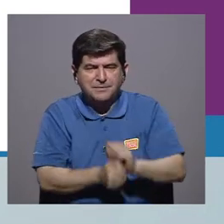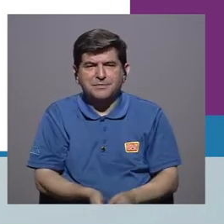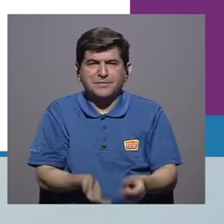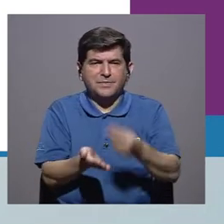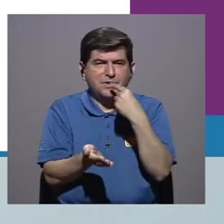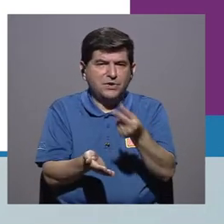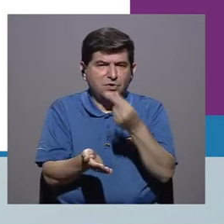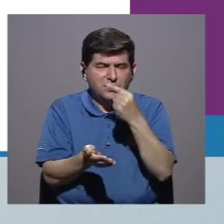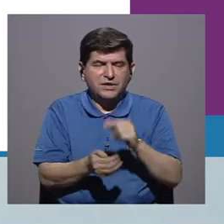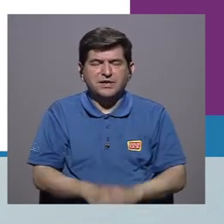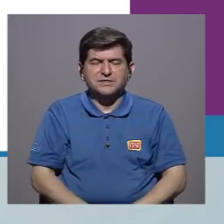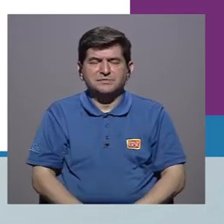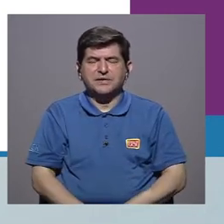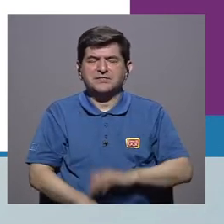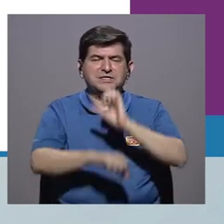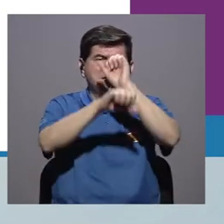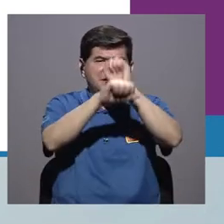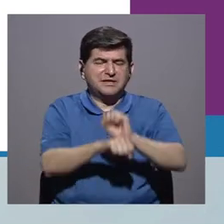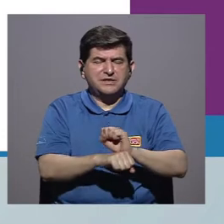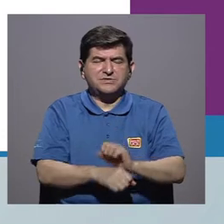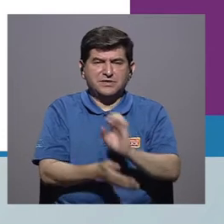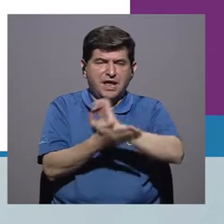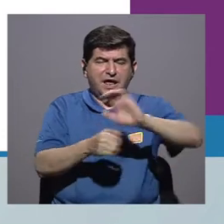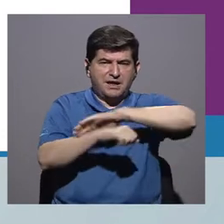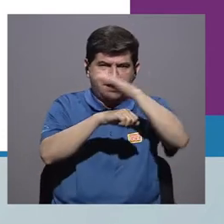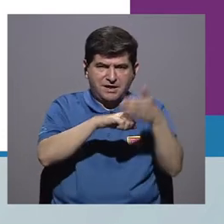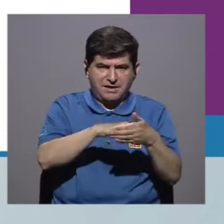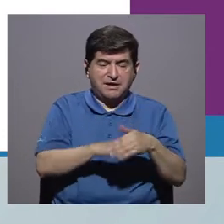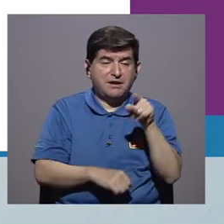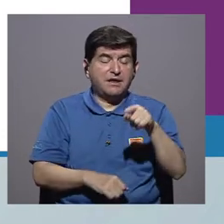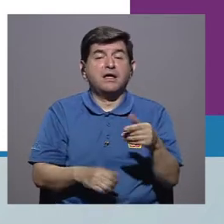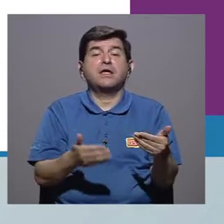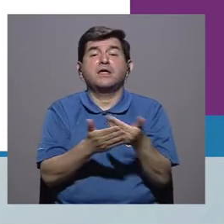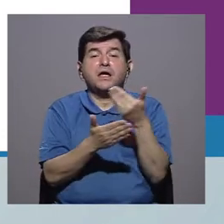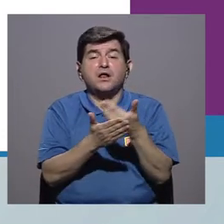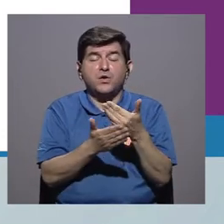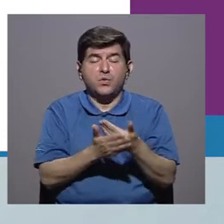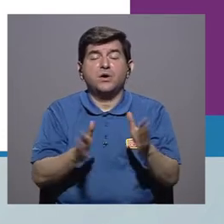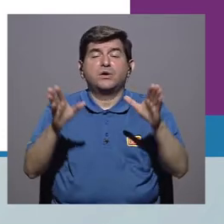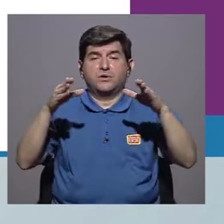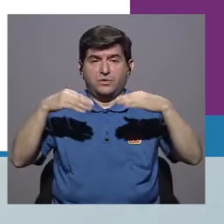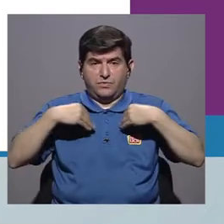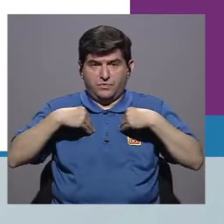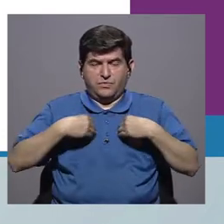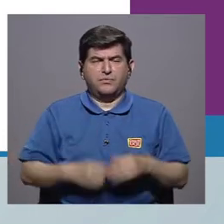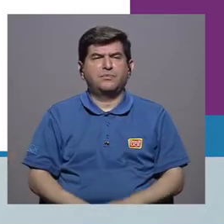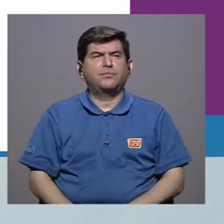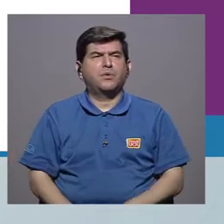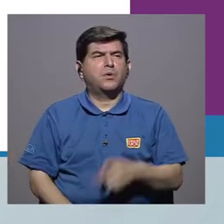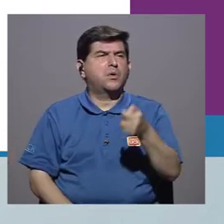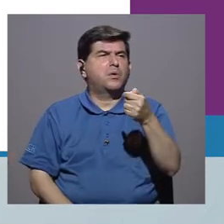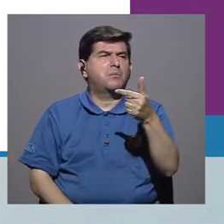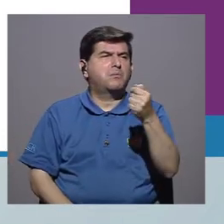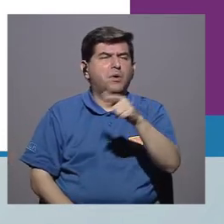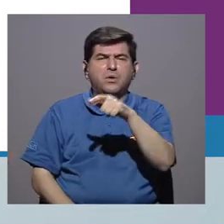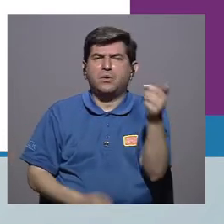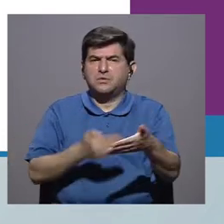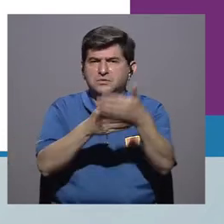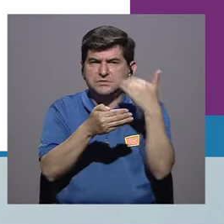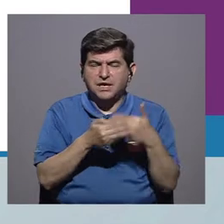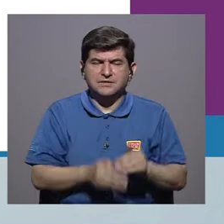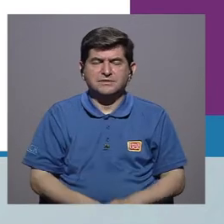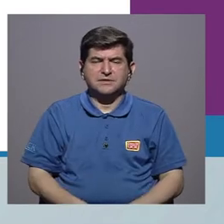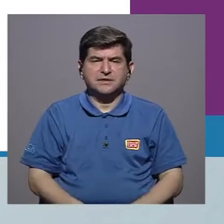las pastillas anticonceptivas tradicionales y este método que es nuevo que acaba de ser aceptado hace unos pocos